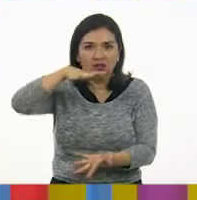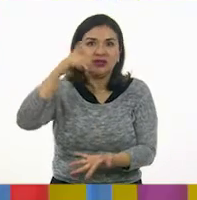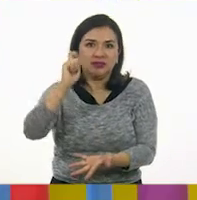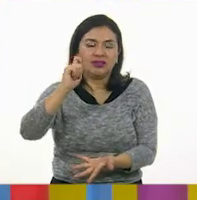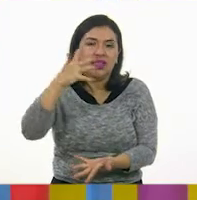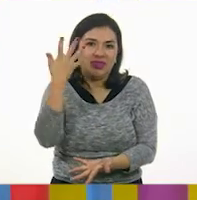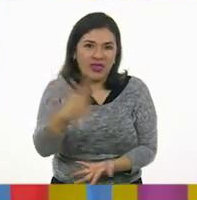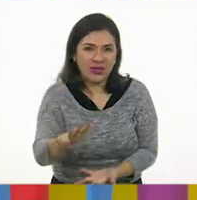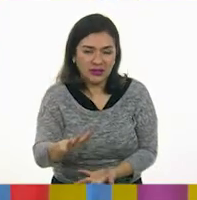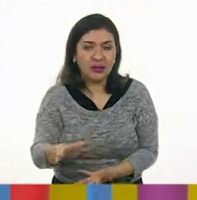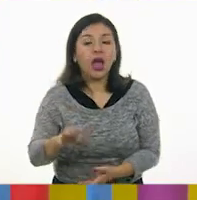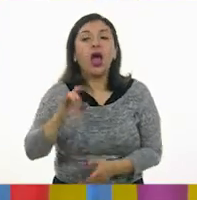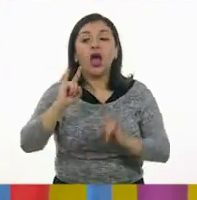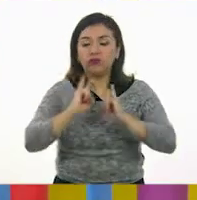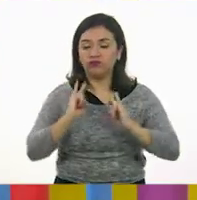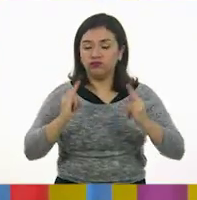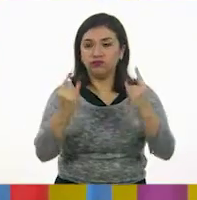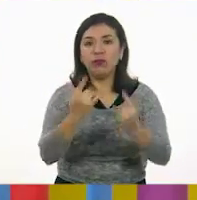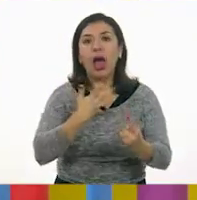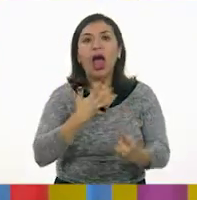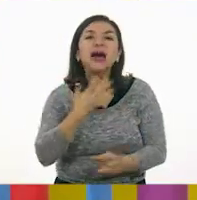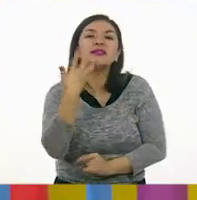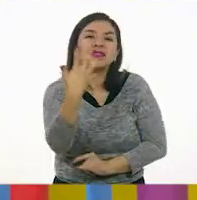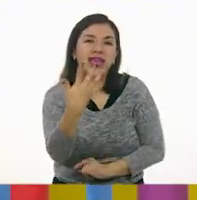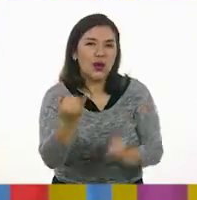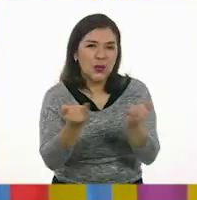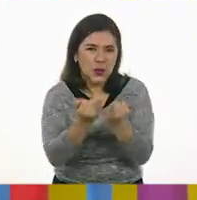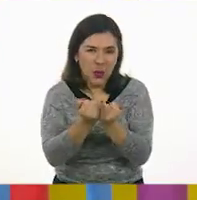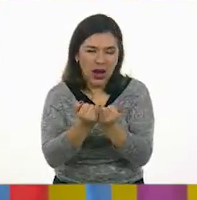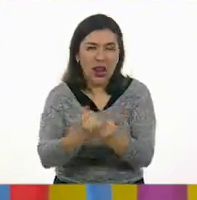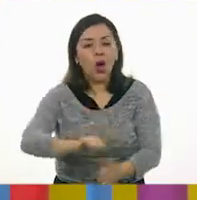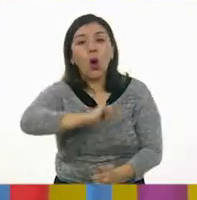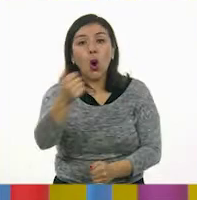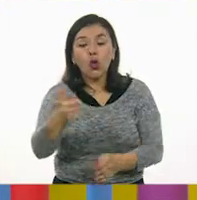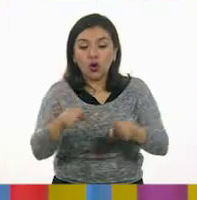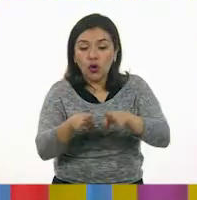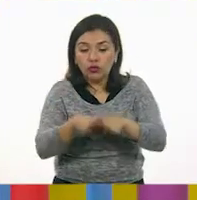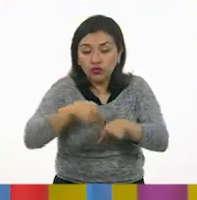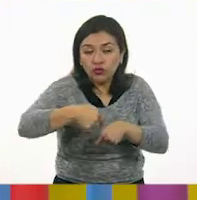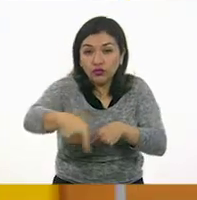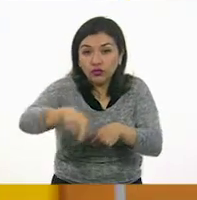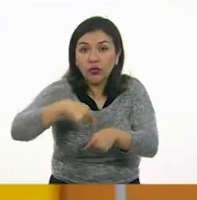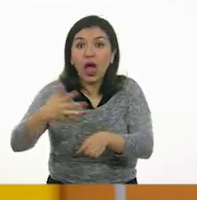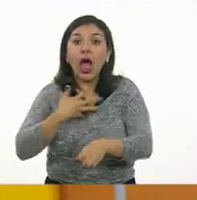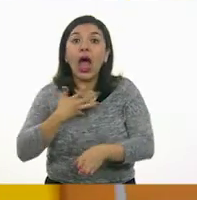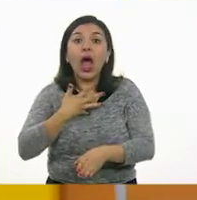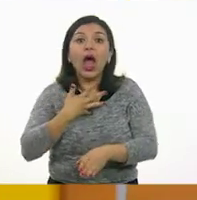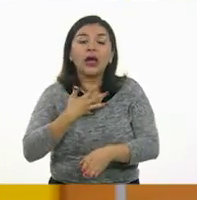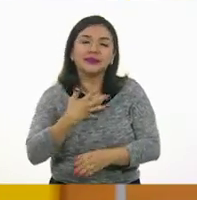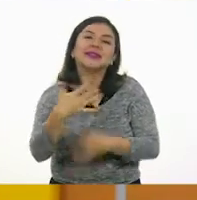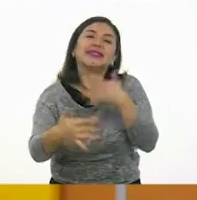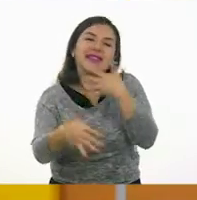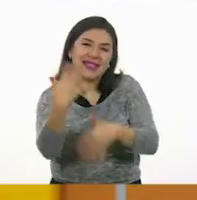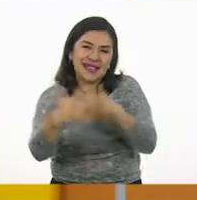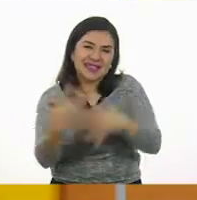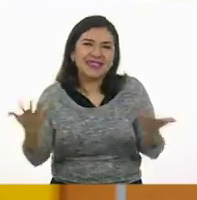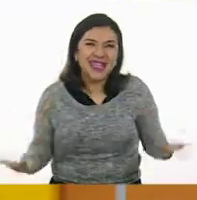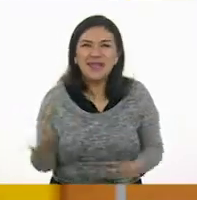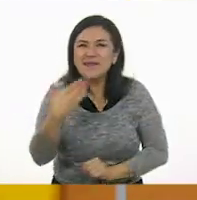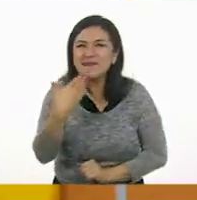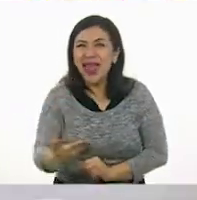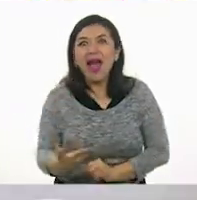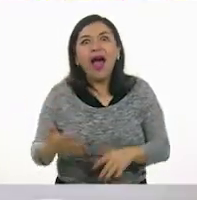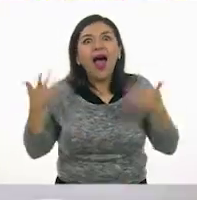caras serán 5. 5. Exacto. Y el número de aristas serán 15. 5, 10 y 15. ¡Ah!